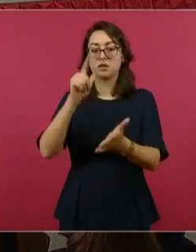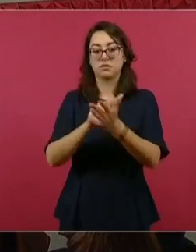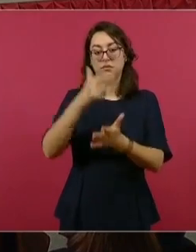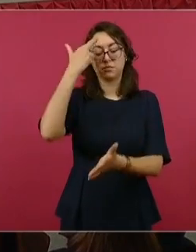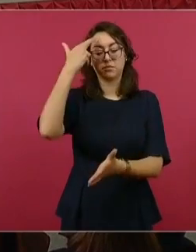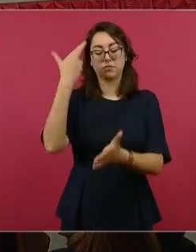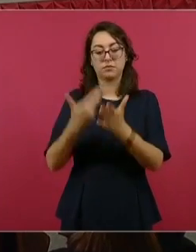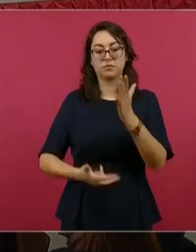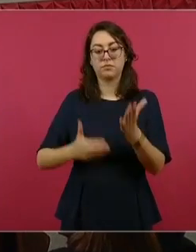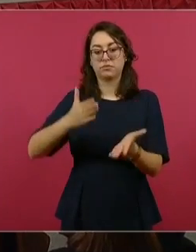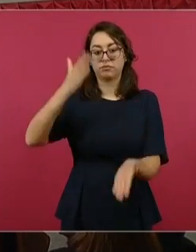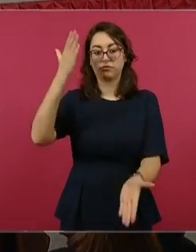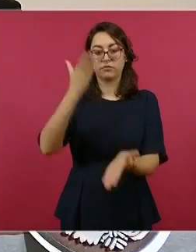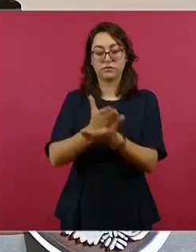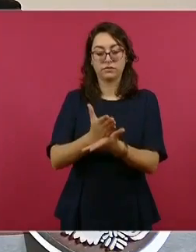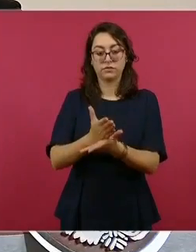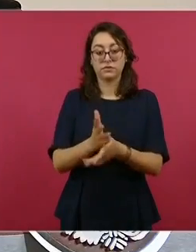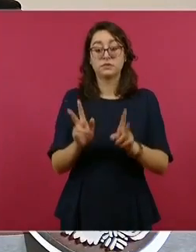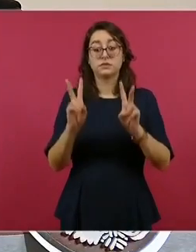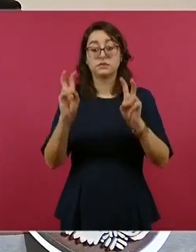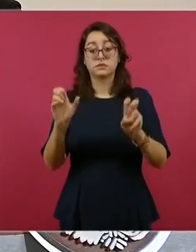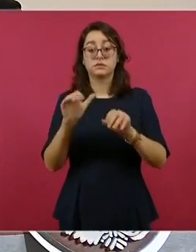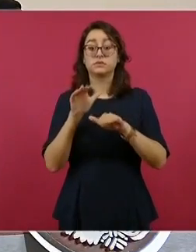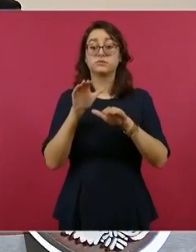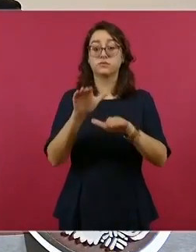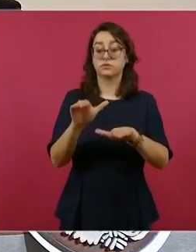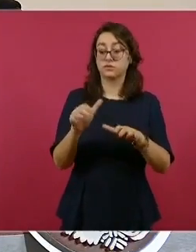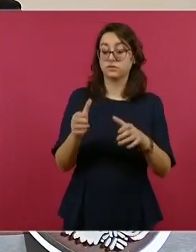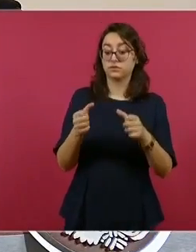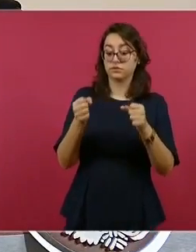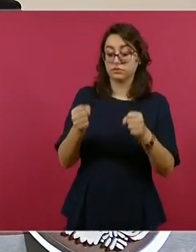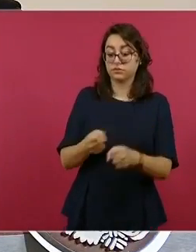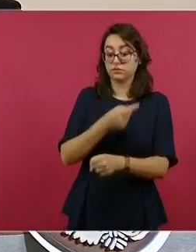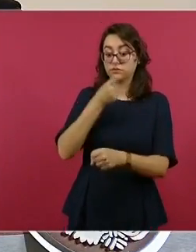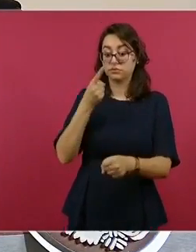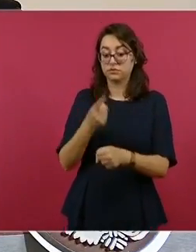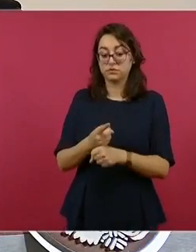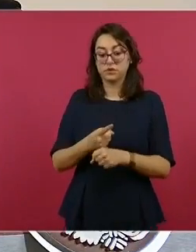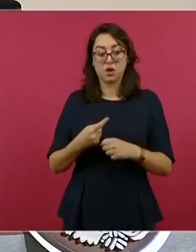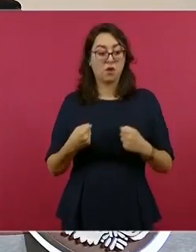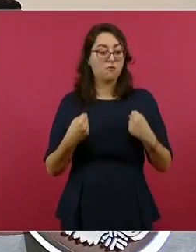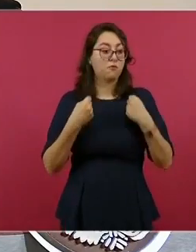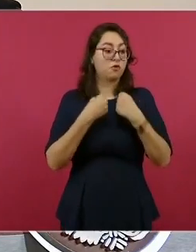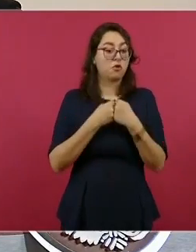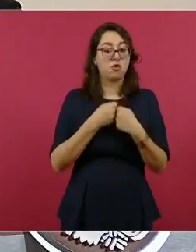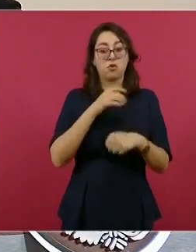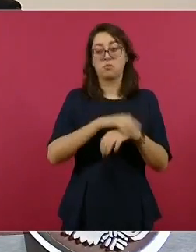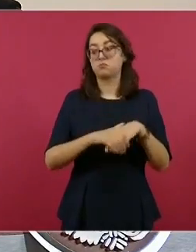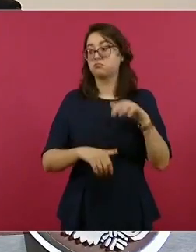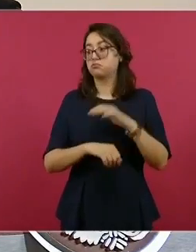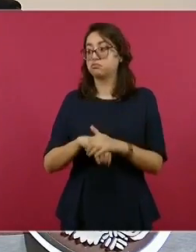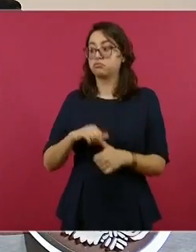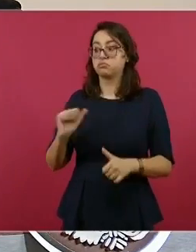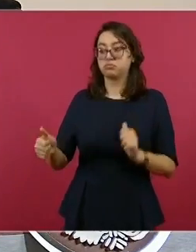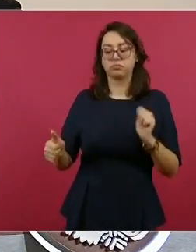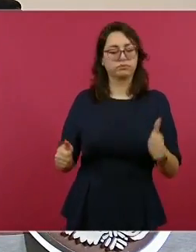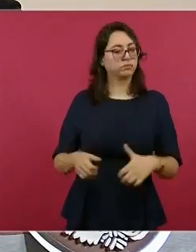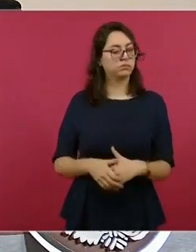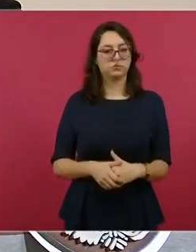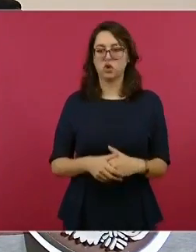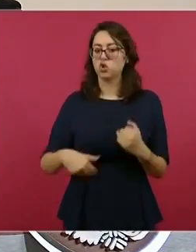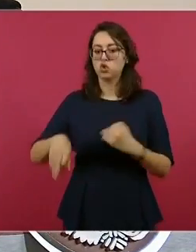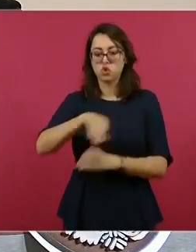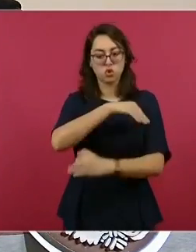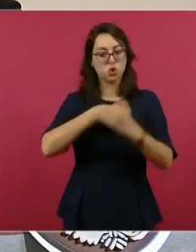claro que en materia de seguridad no hay frontera ni territorio para la impunidad. Los